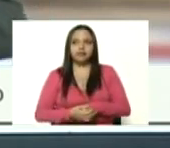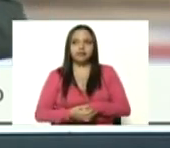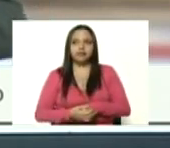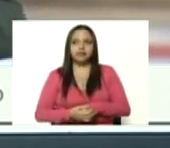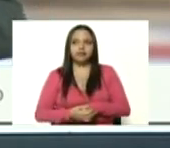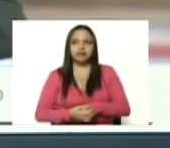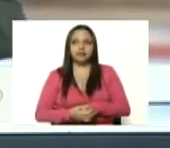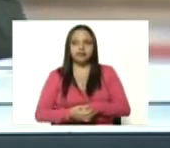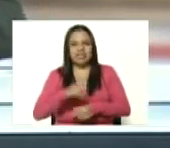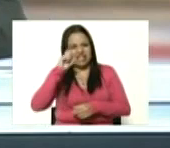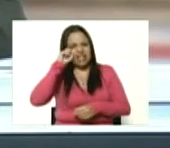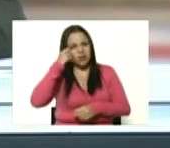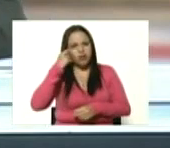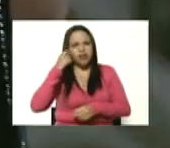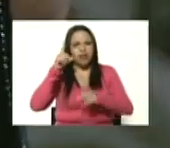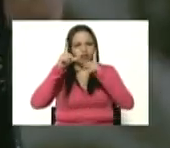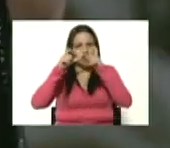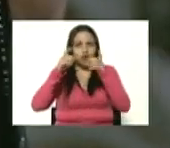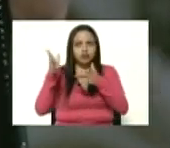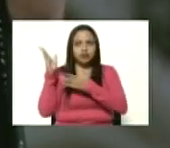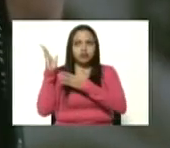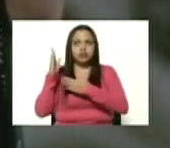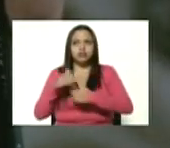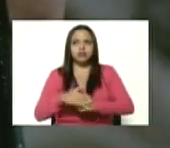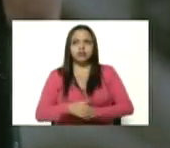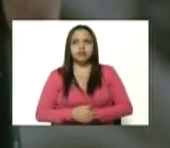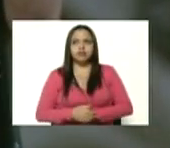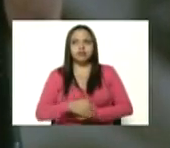¿recuerdas esta foto Diosdado?